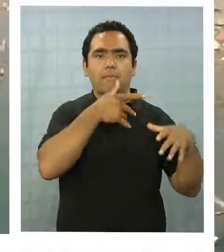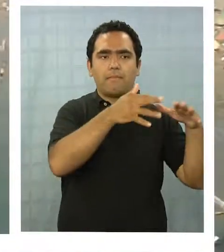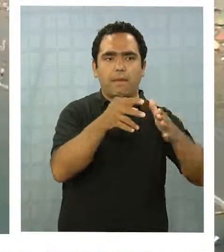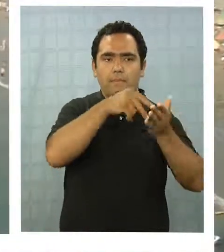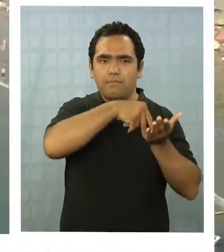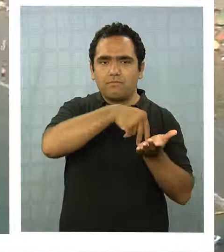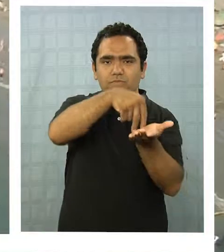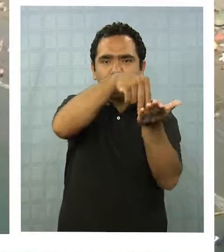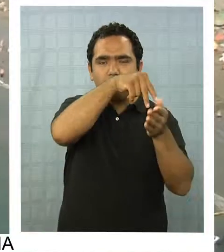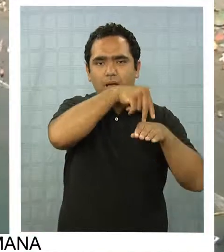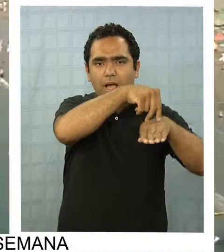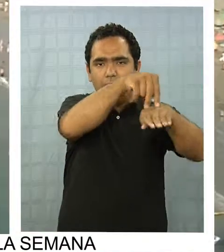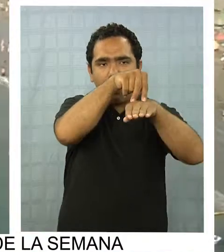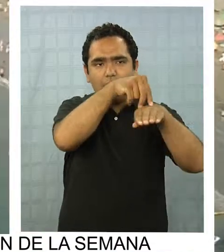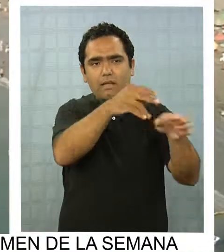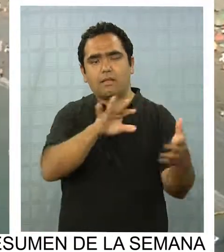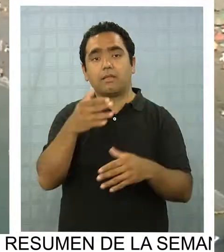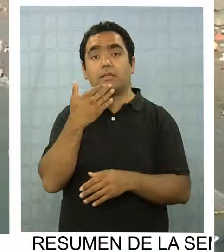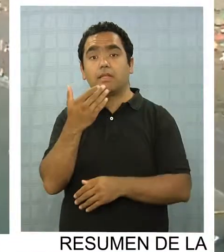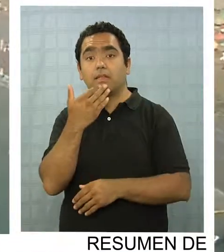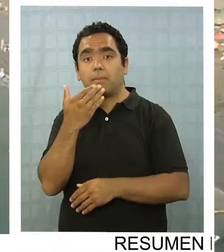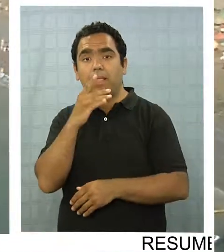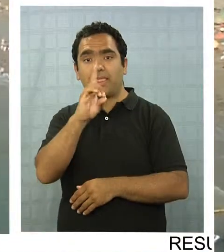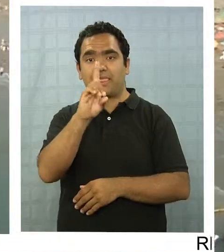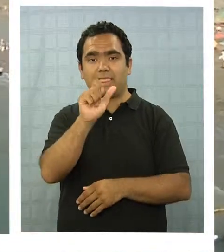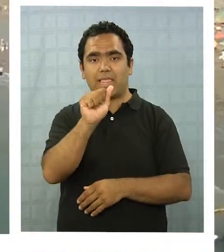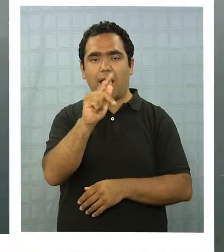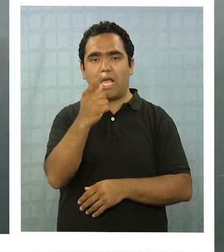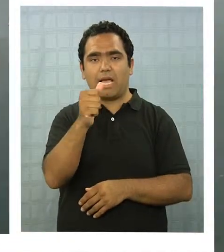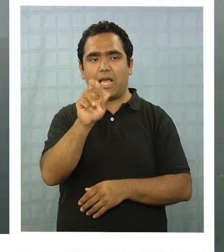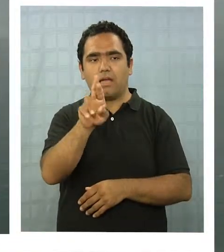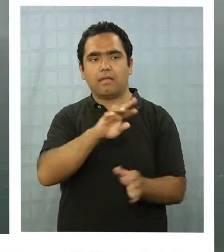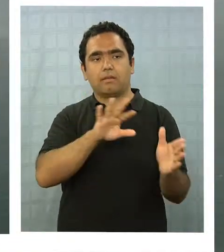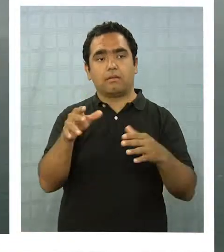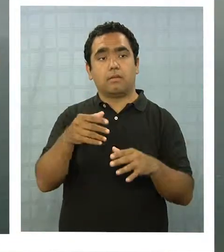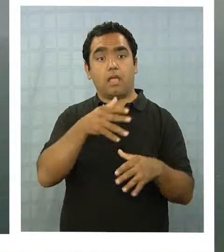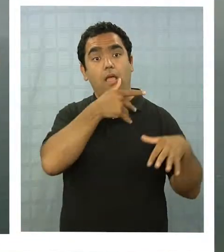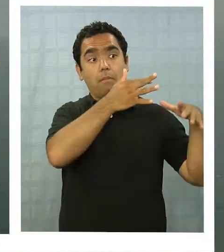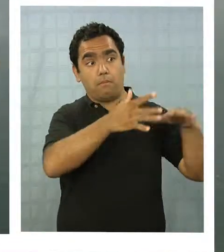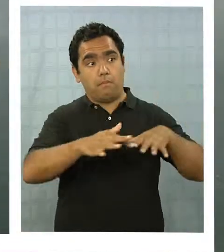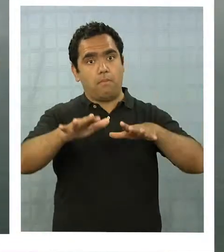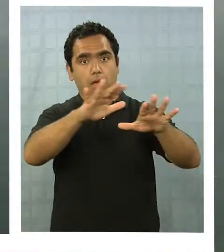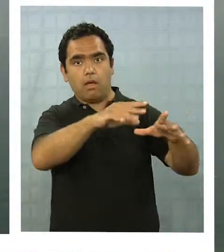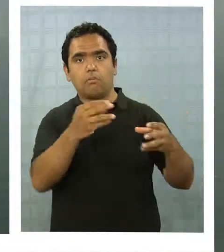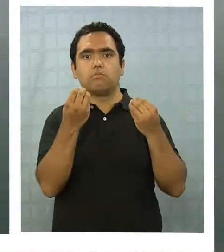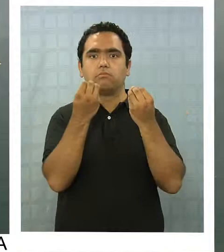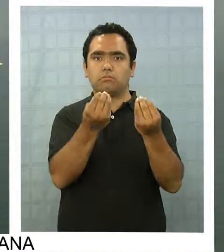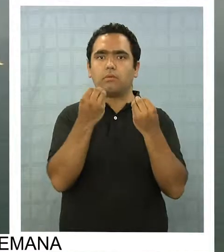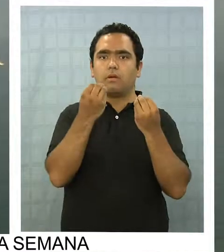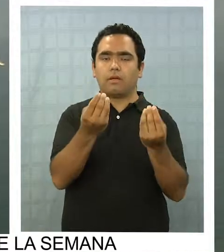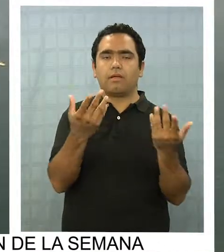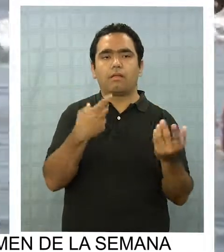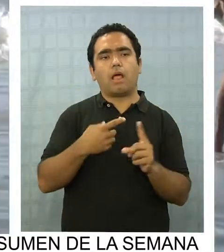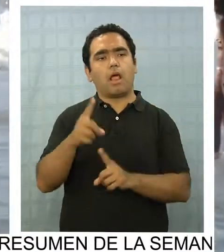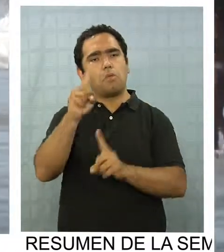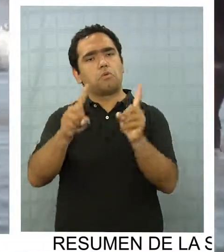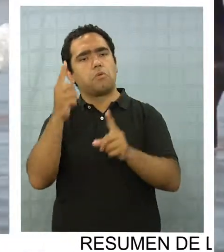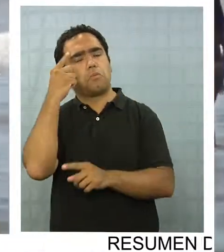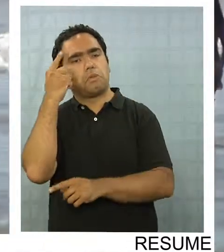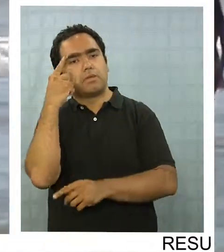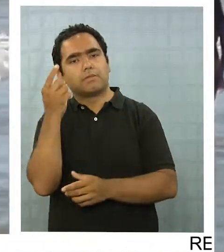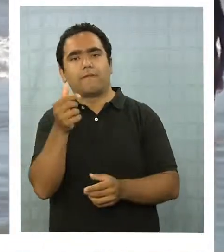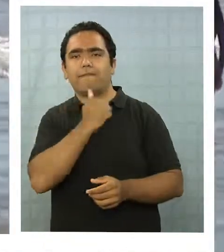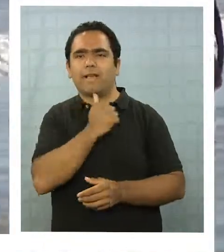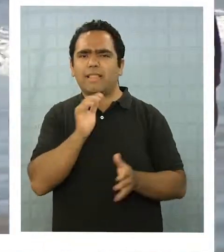Dakar. Y aunque el borde costero es de los mejores espacios que tenemos como atracción turística, algunos creen que no se ha